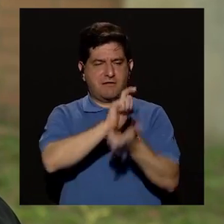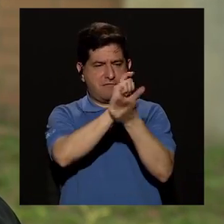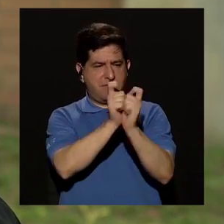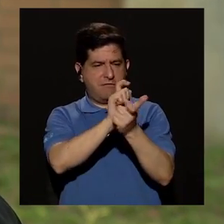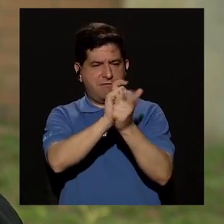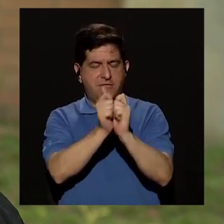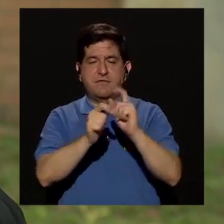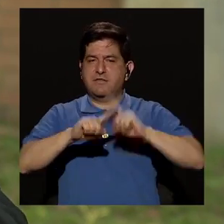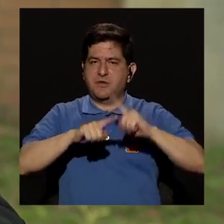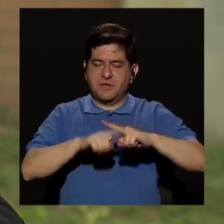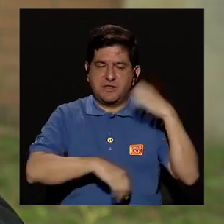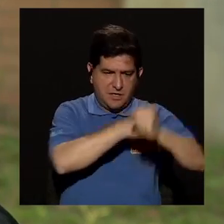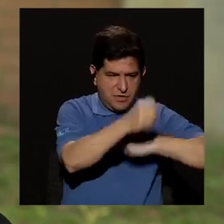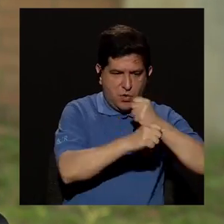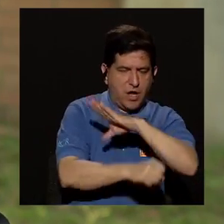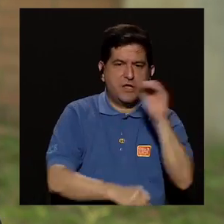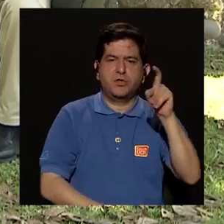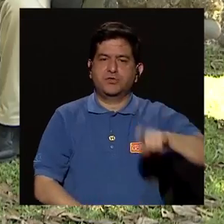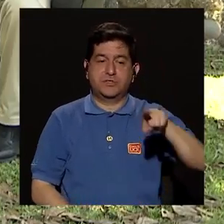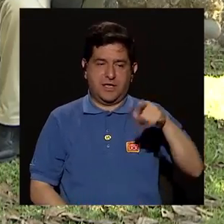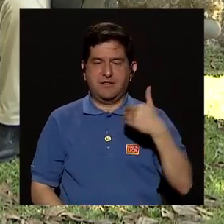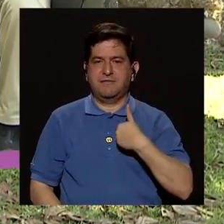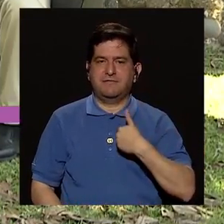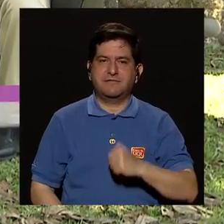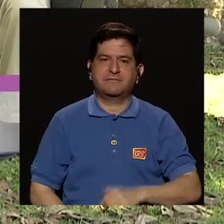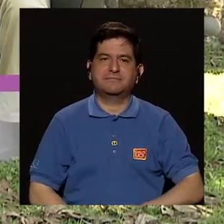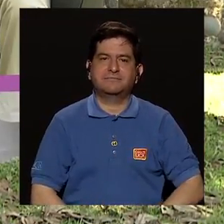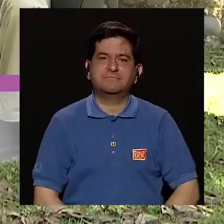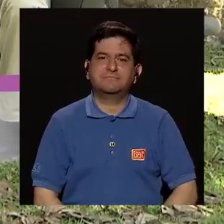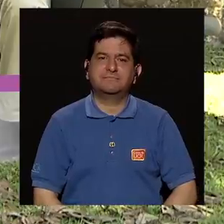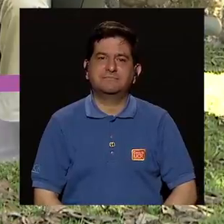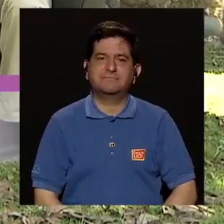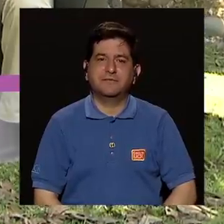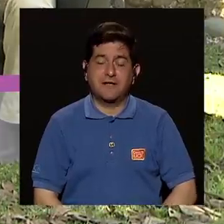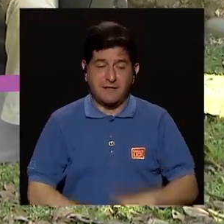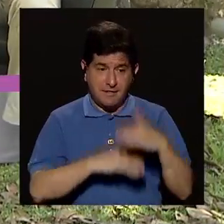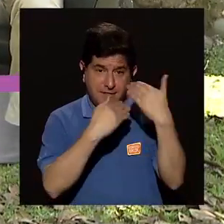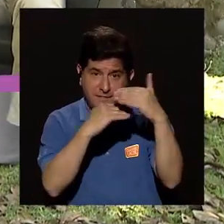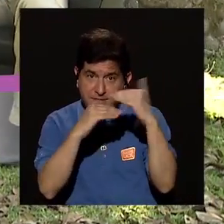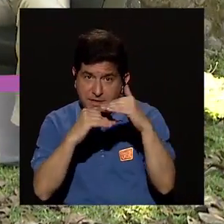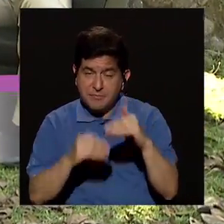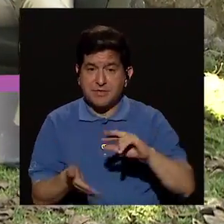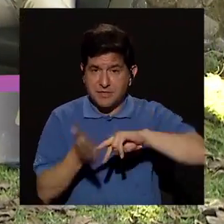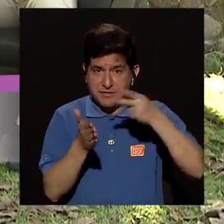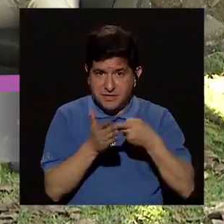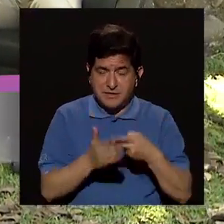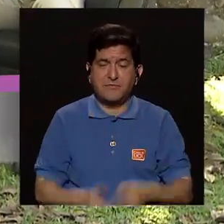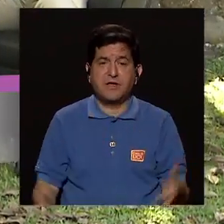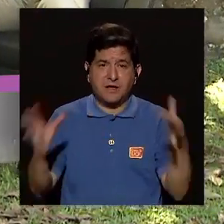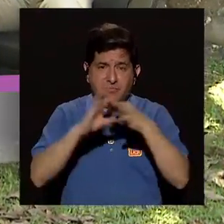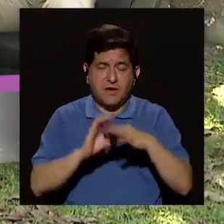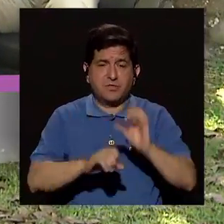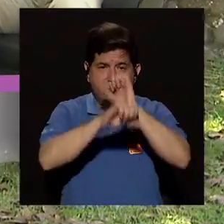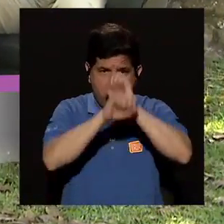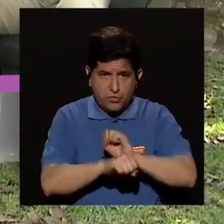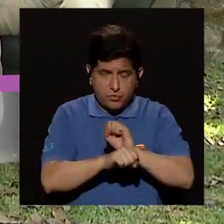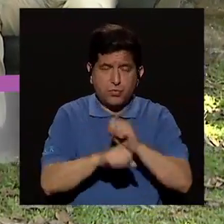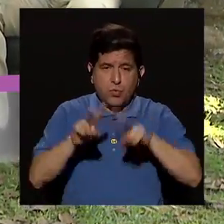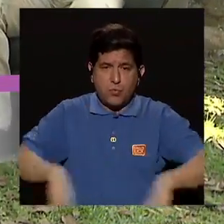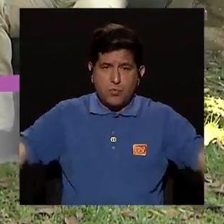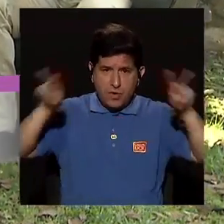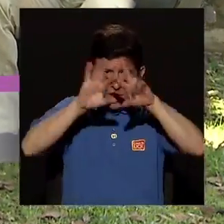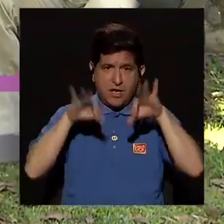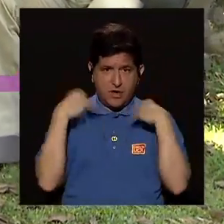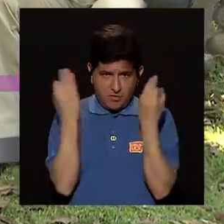adaptando a la edad y las necesidades que vayan teniendo. O sea, límites tienen que ver con las costumbres y los valores de las